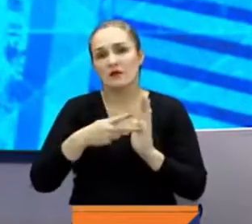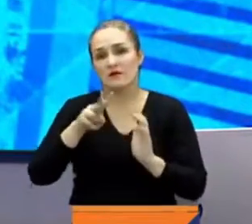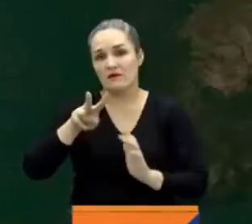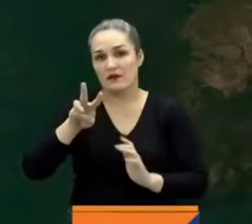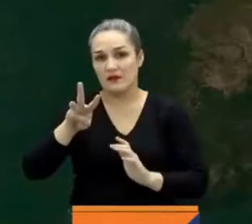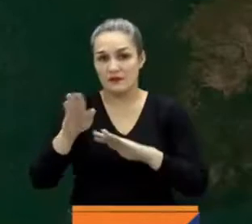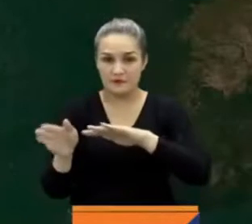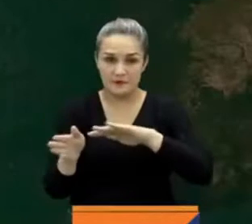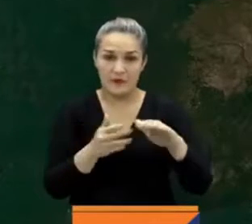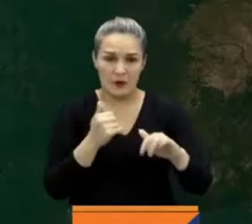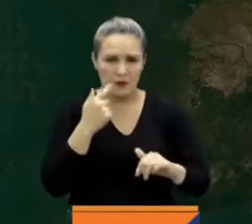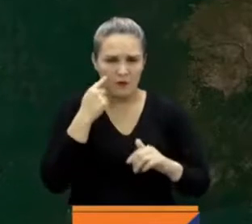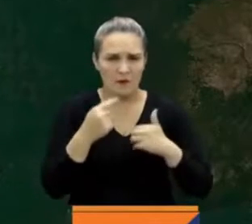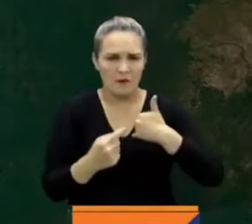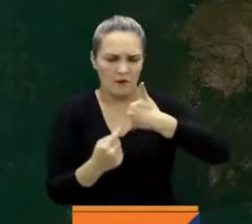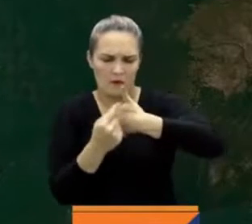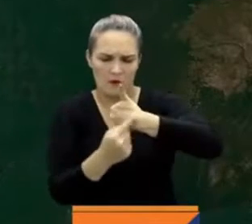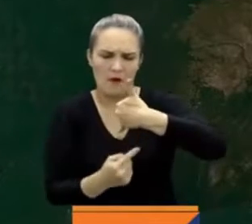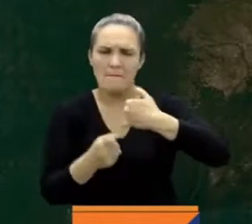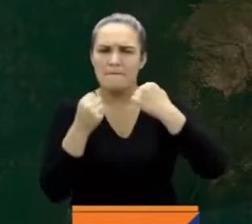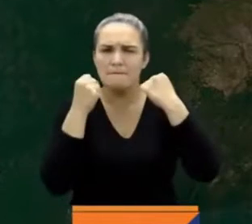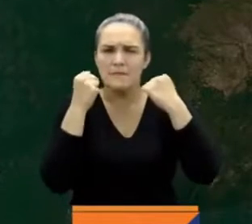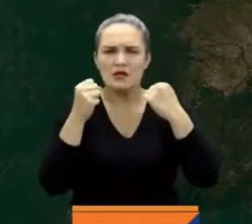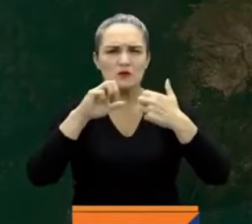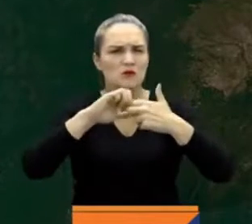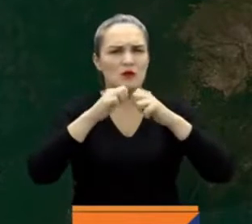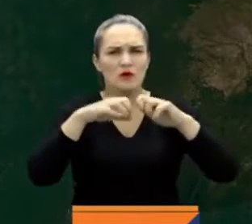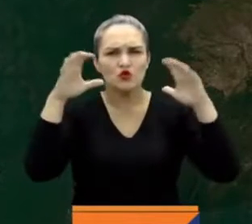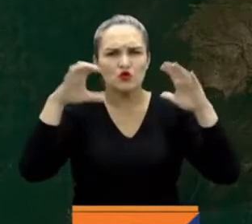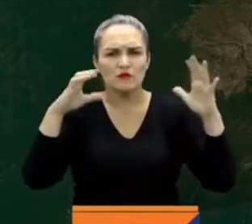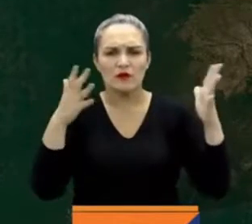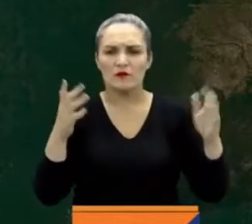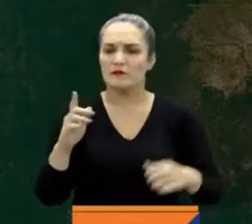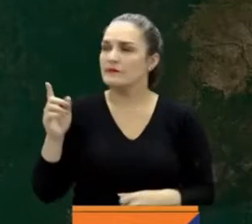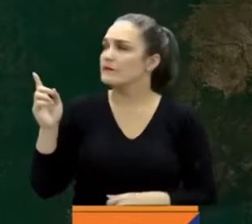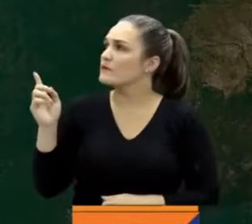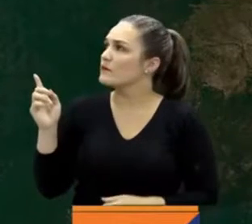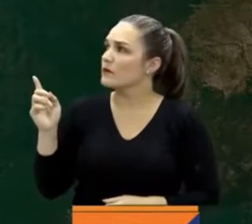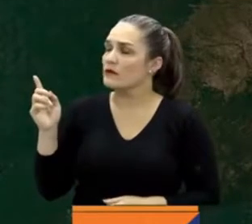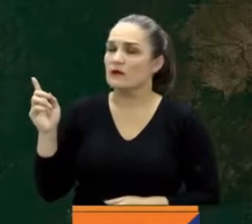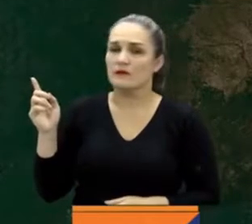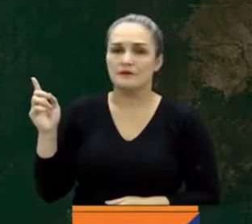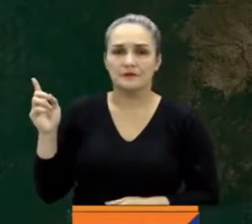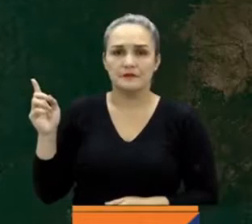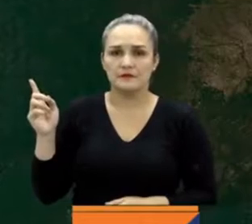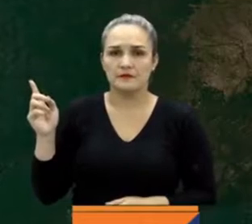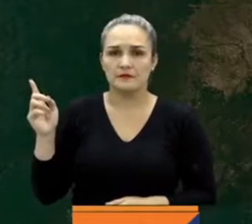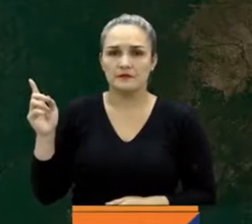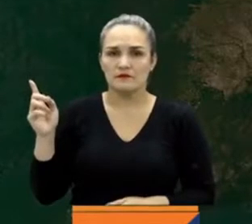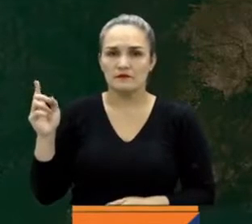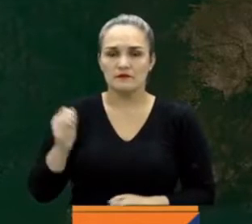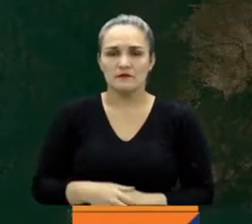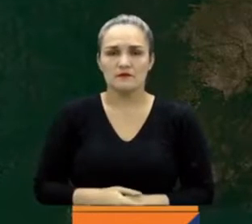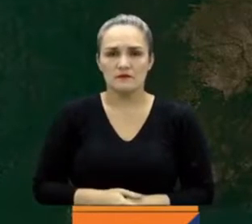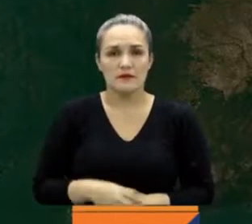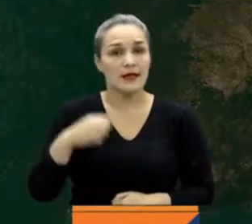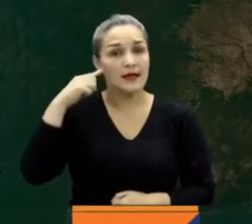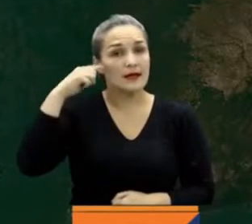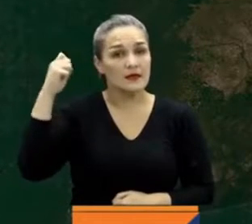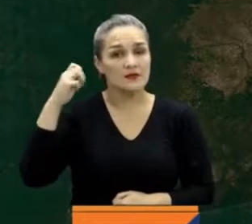dificultades por las lluvias en este momento. Tenemos entonces así los departamentos con este mapa de riesgo.